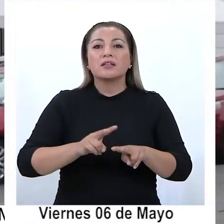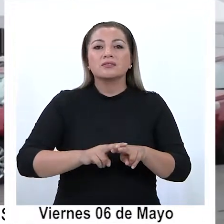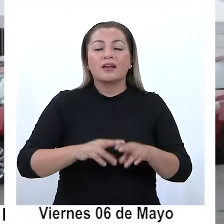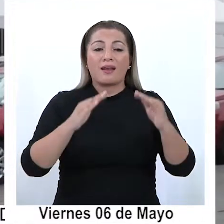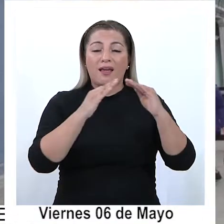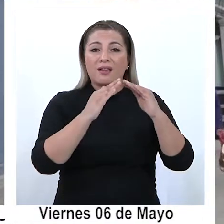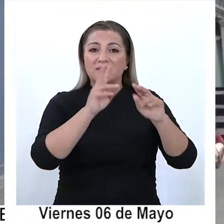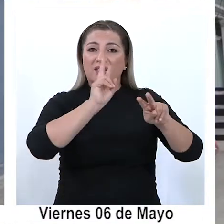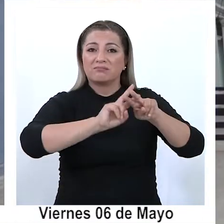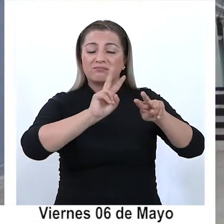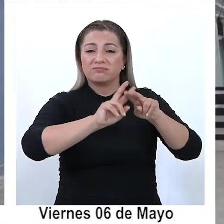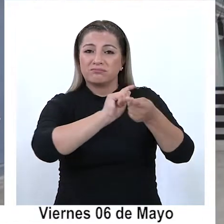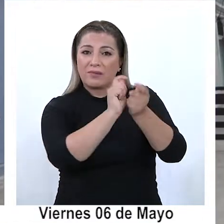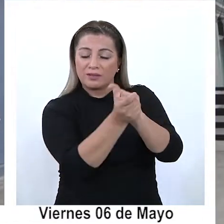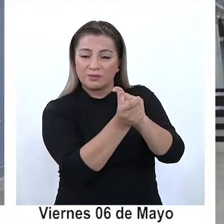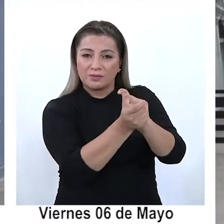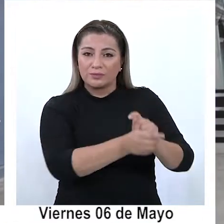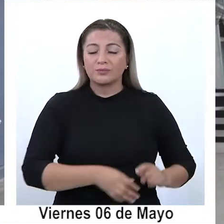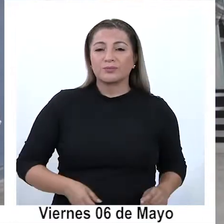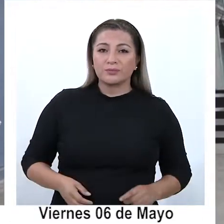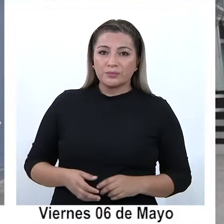frontis de sus casas.